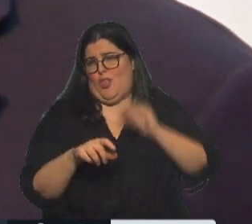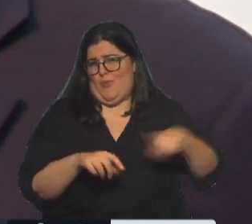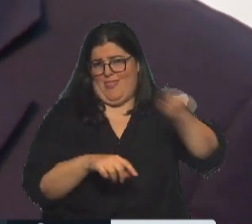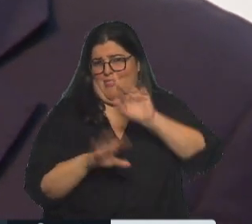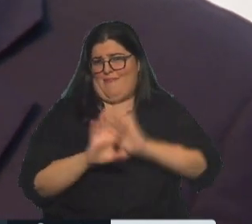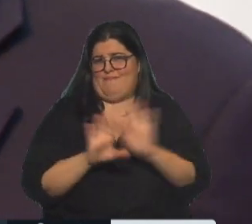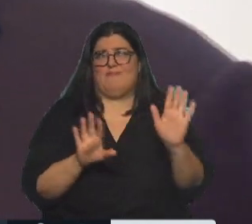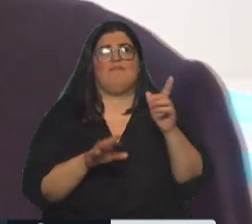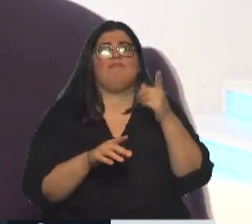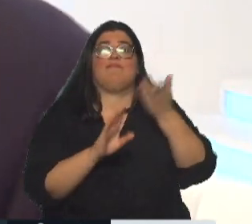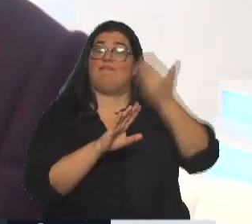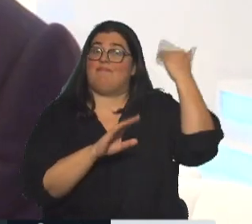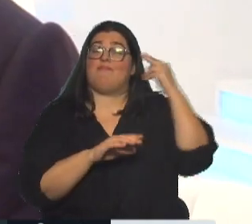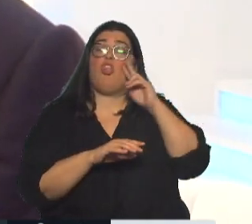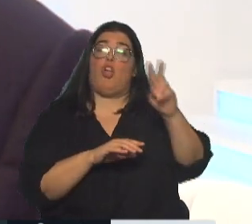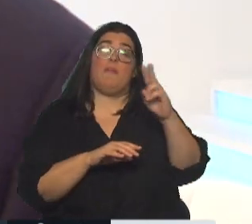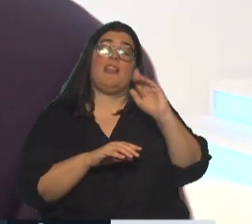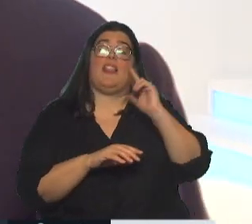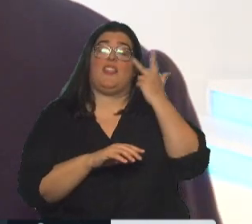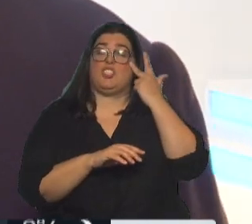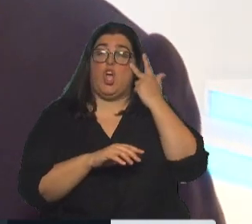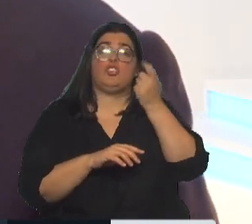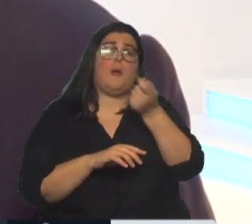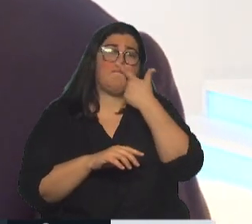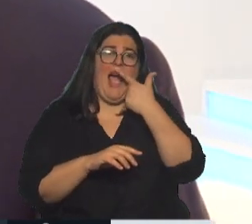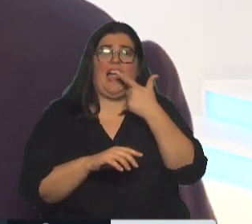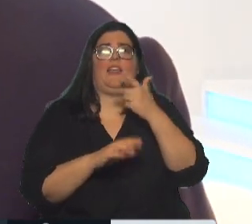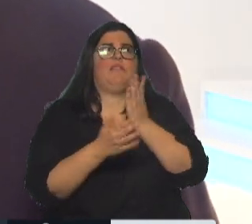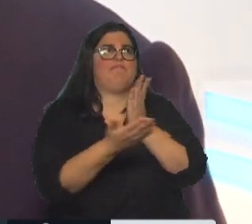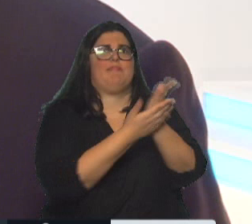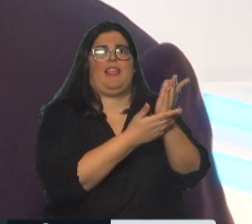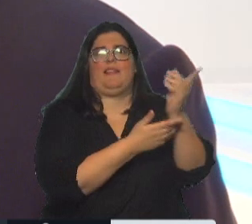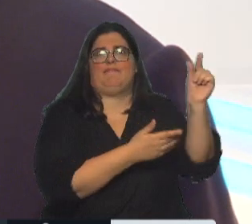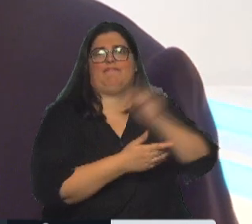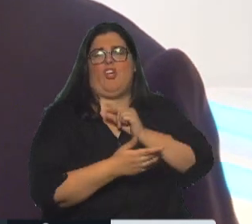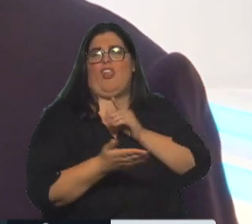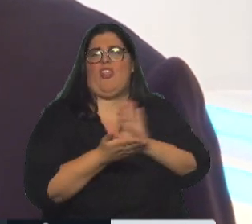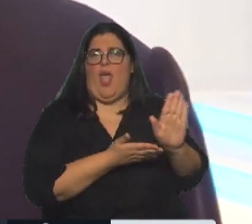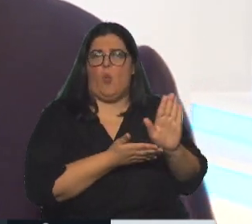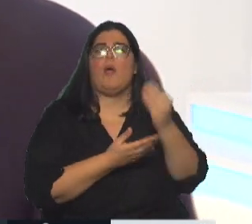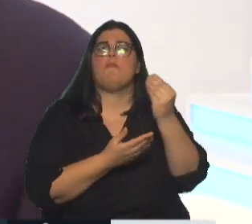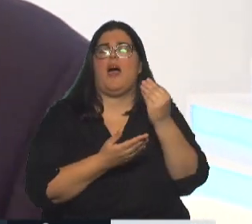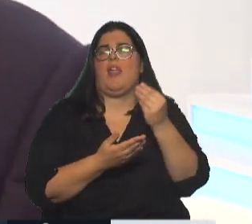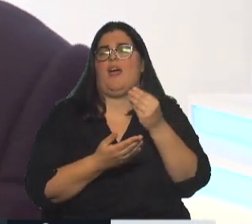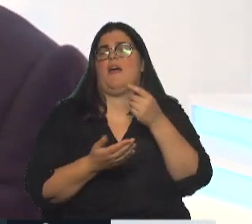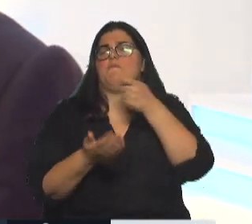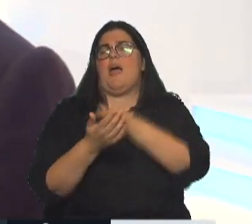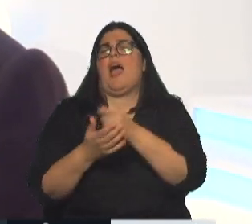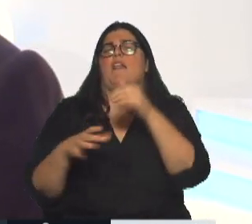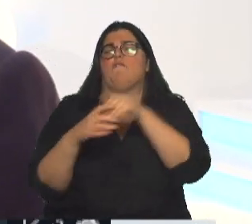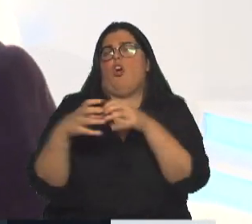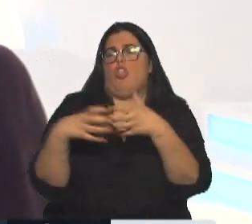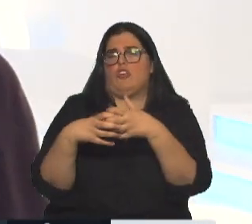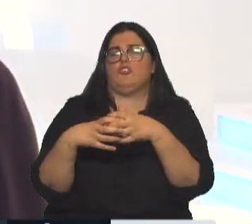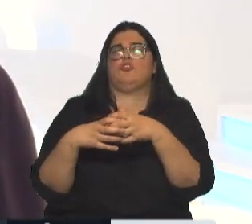que tomó Macri en el año 2018 para pagar la salida de fondos especulativos de la Argentina. Con el fondo se negocia